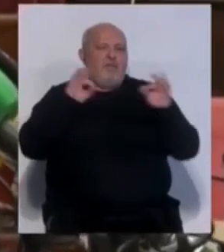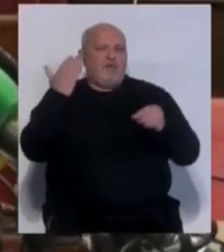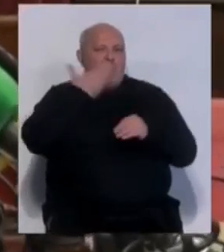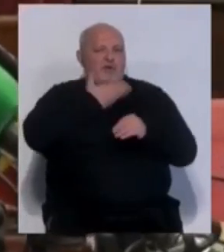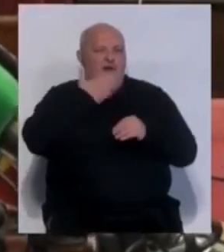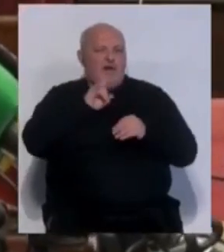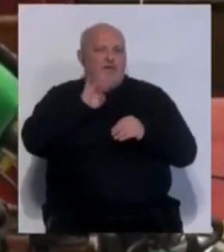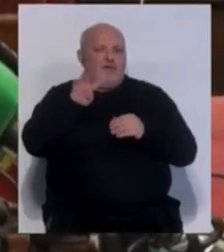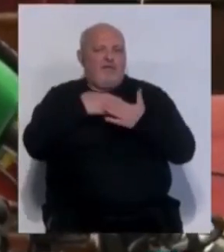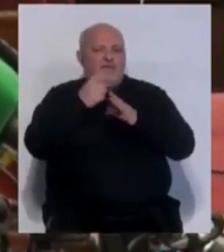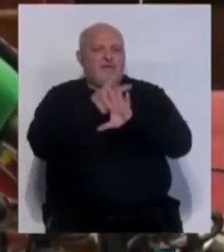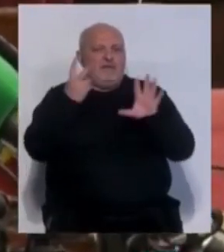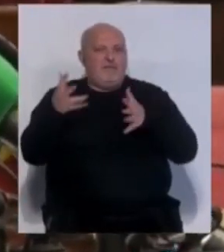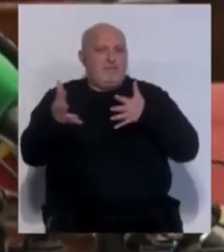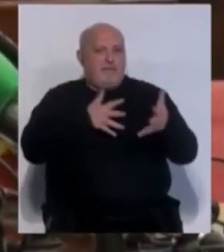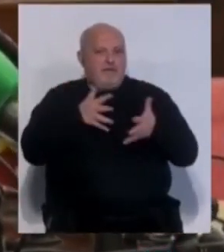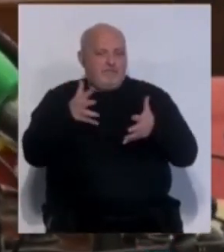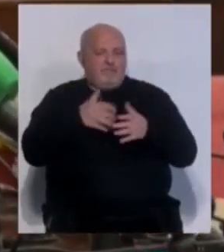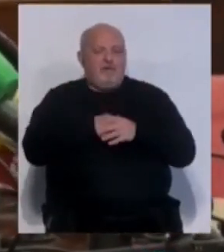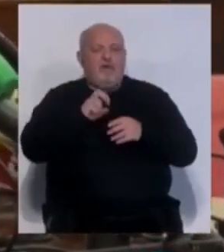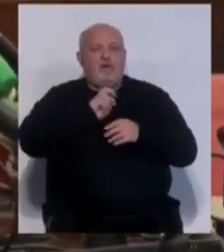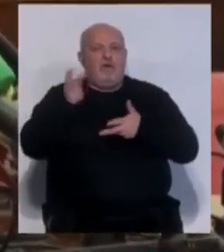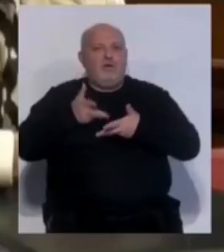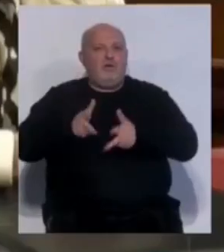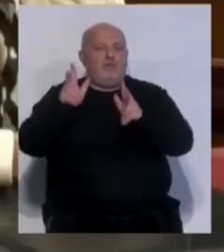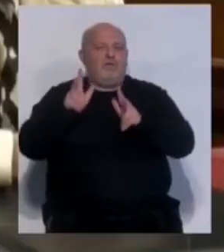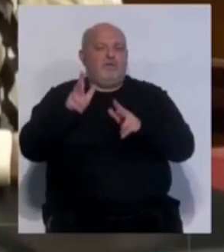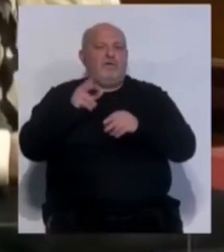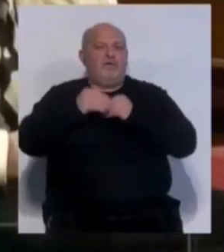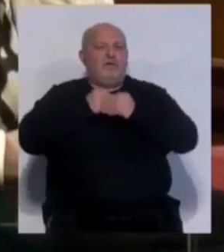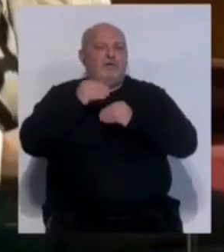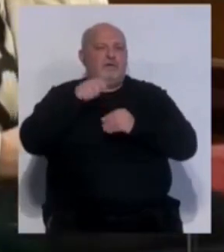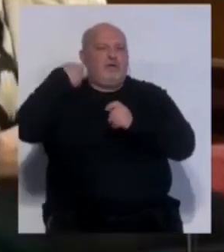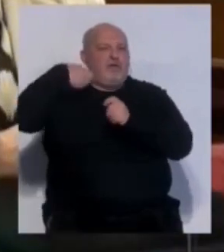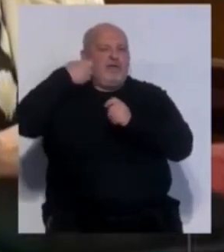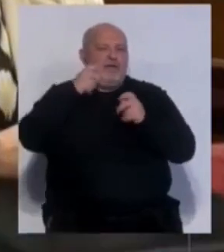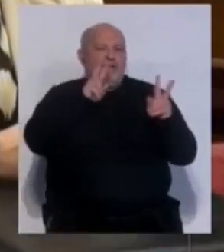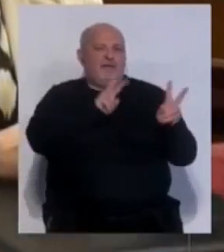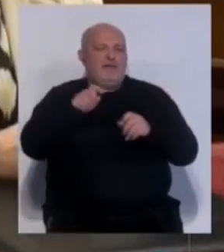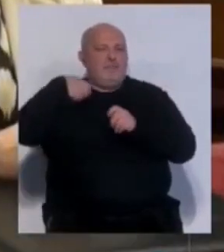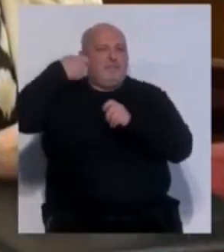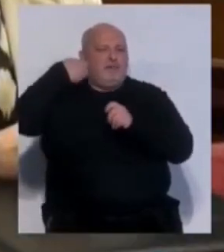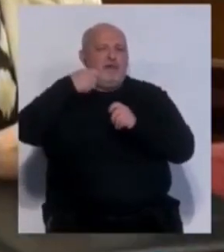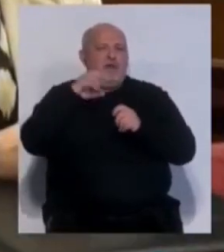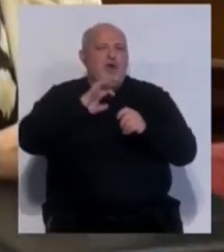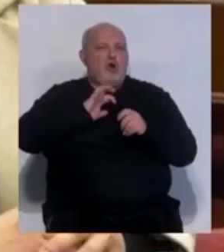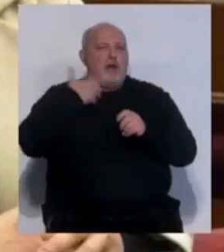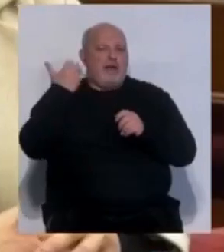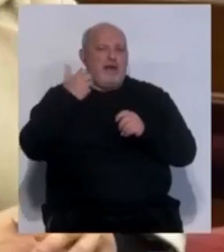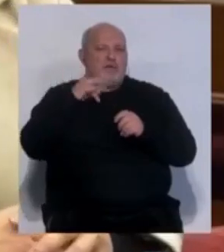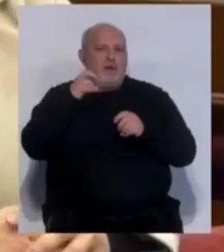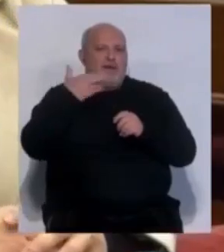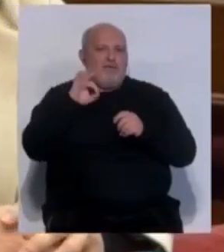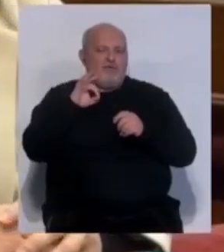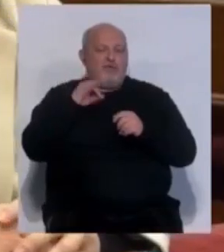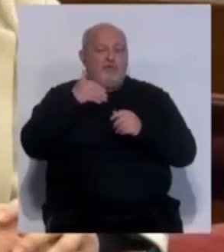Escolares del 14 al 17 de marzo y también se ha autorizado el rodaje de varias escenas de la película Coraje de José Manuel